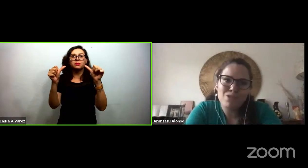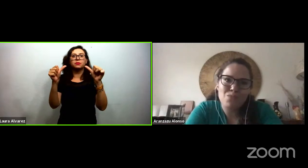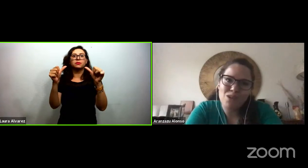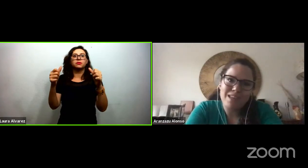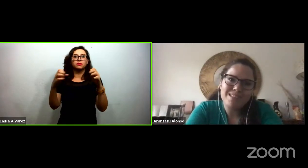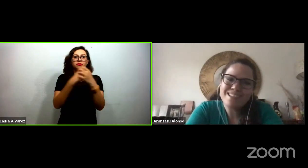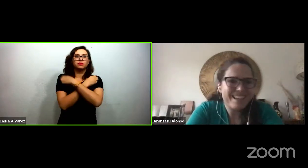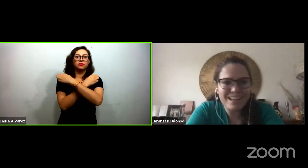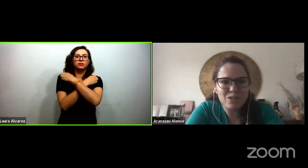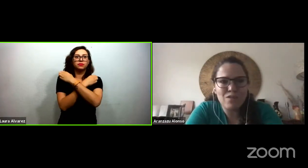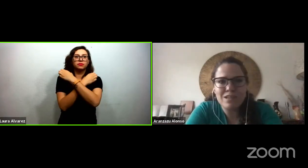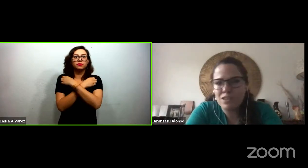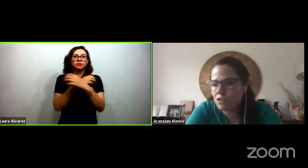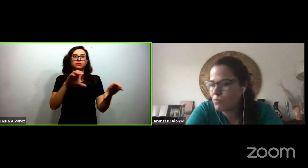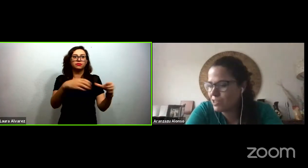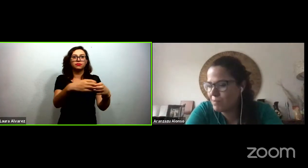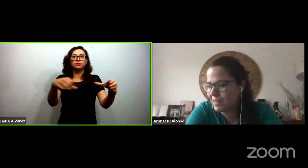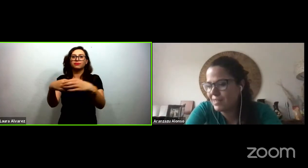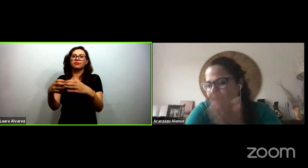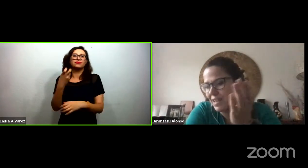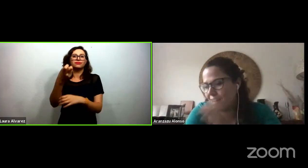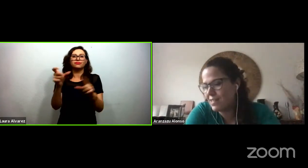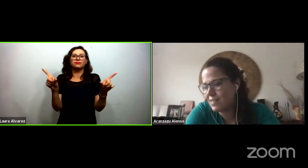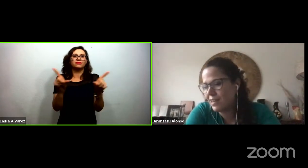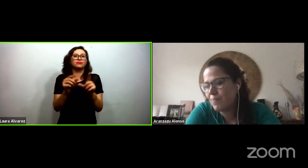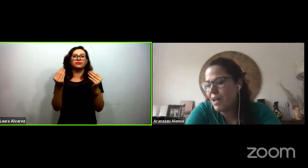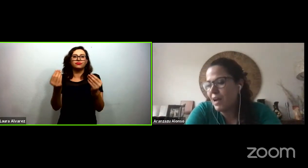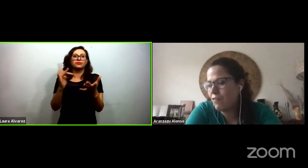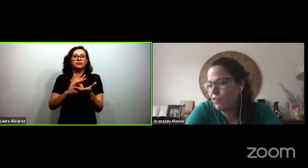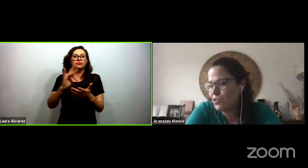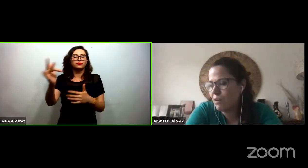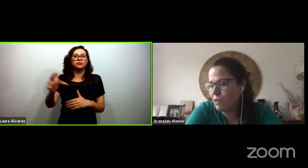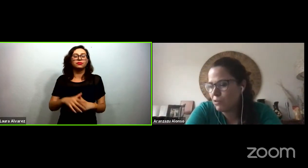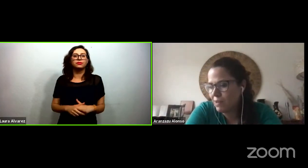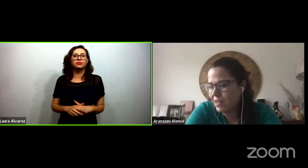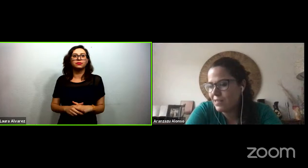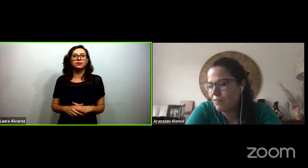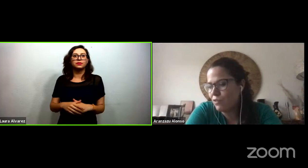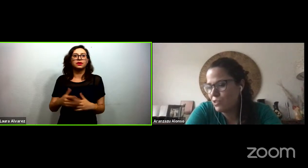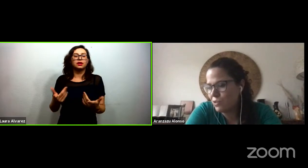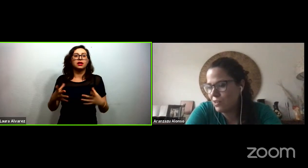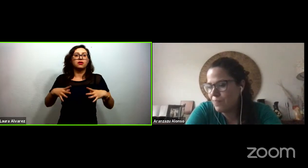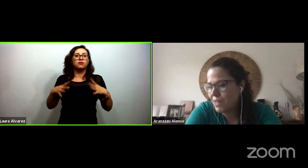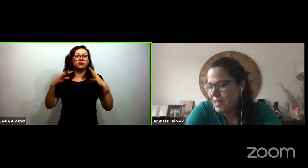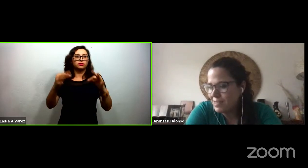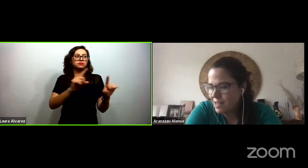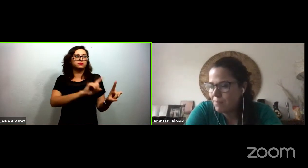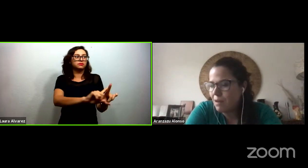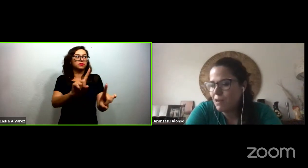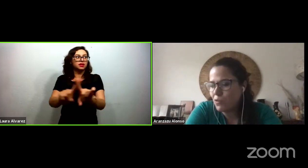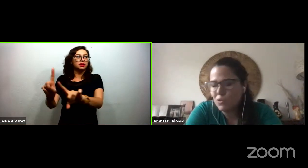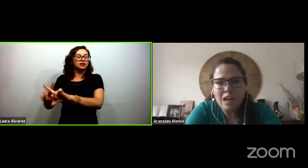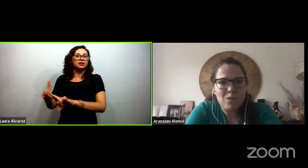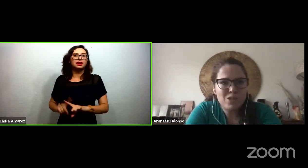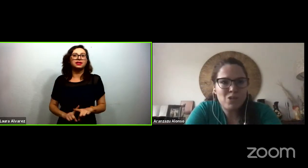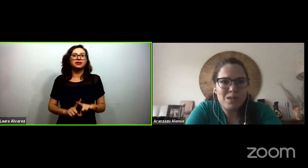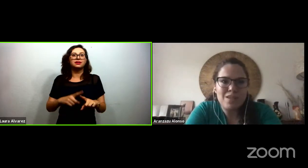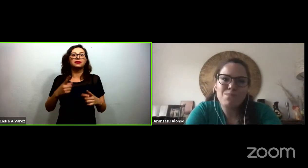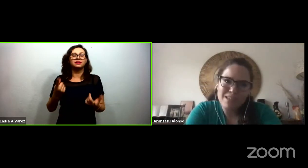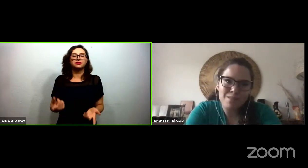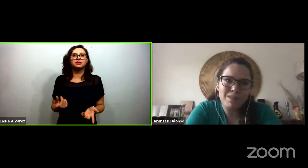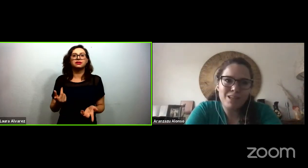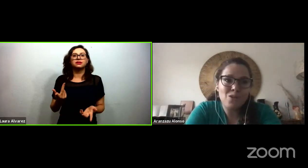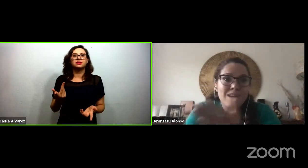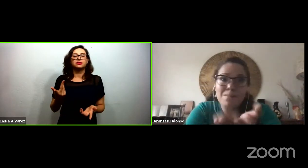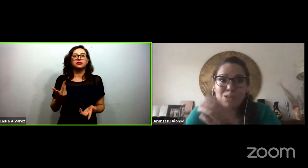sus respectivas comunidades sería todo Francisco muchísimas gracias y agradecer a la fundación Alberto Balleras a la fundación SM al Banco Mundial a UNESCO